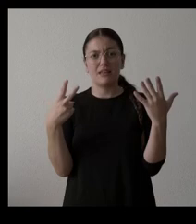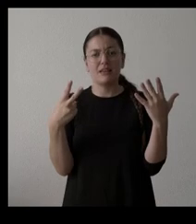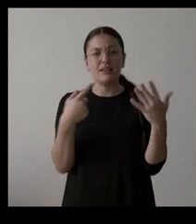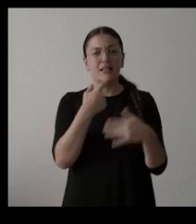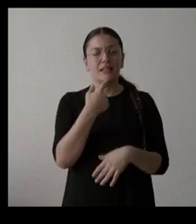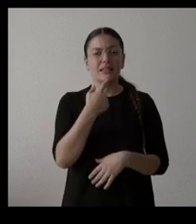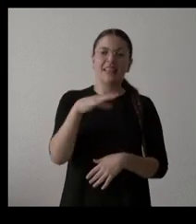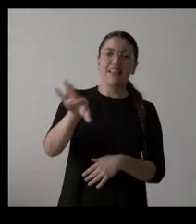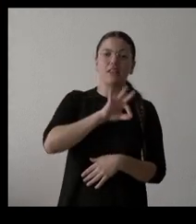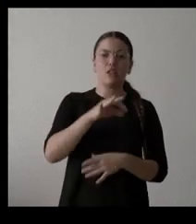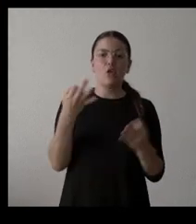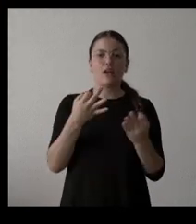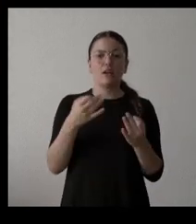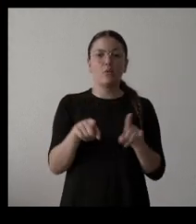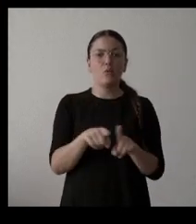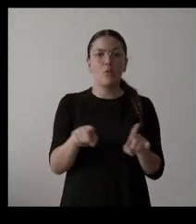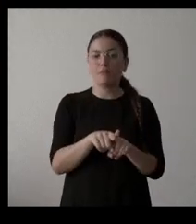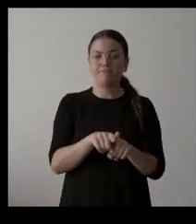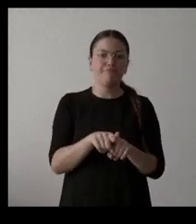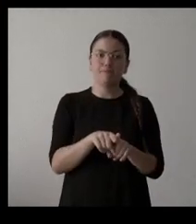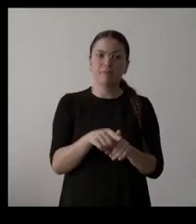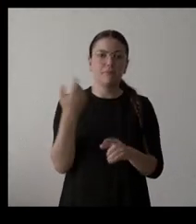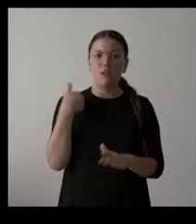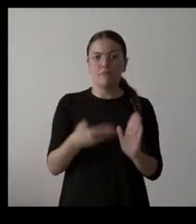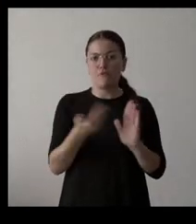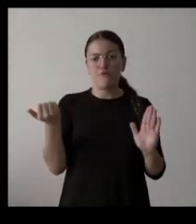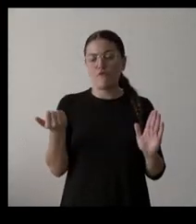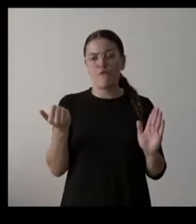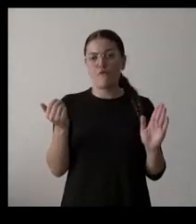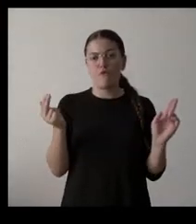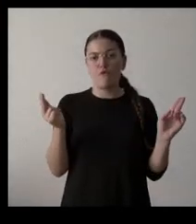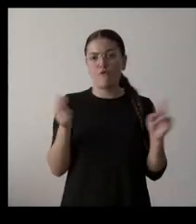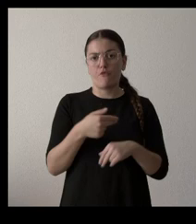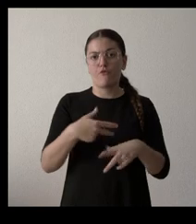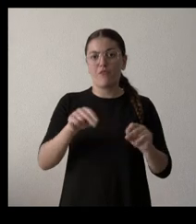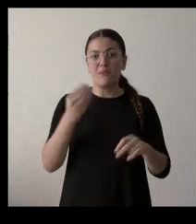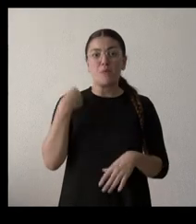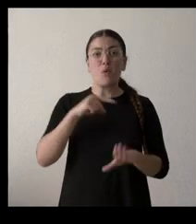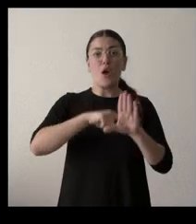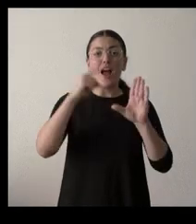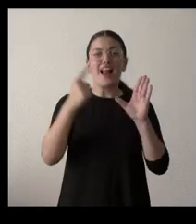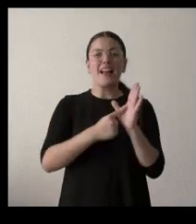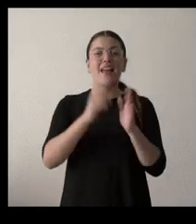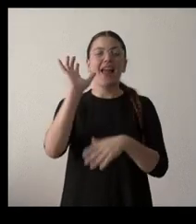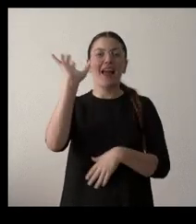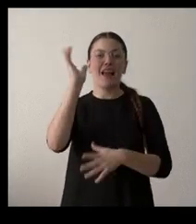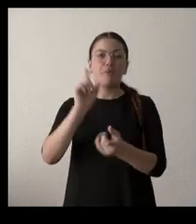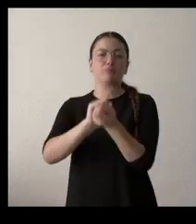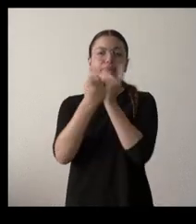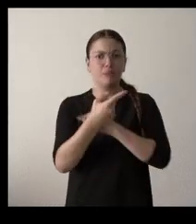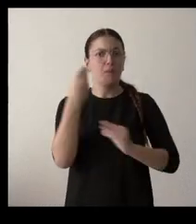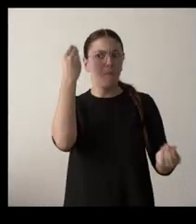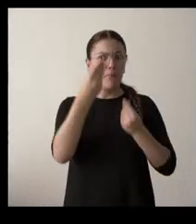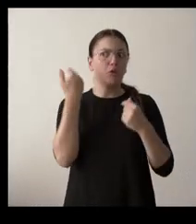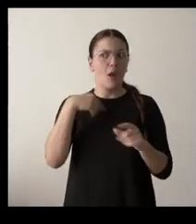decidió desterrar esta práctica. Creo que en la ley de cambio climático nacional también está prohibida. No sé